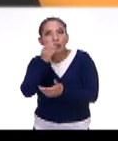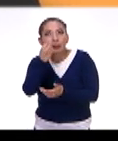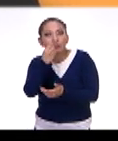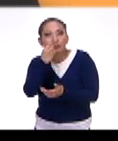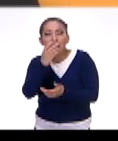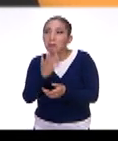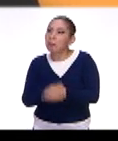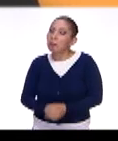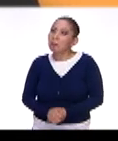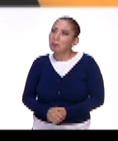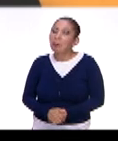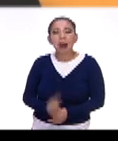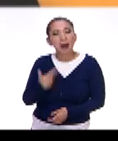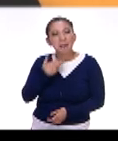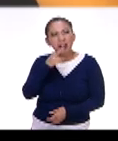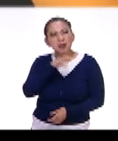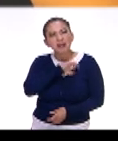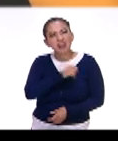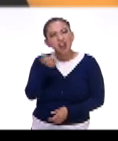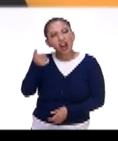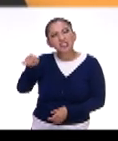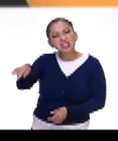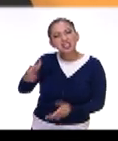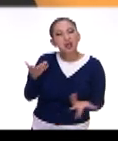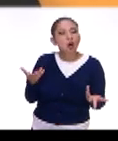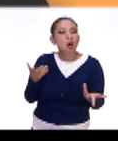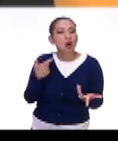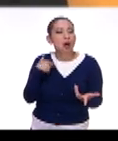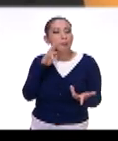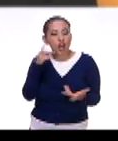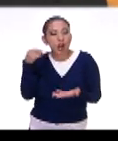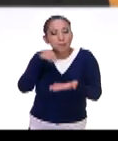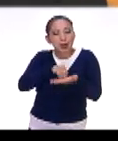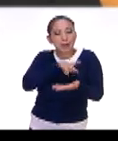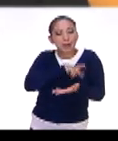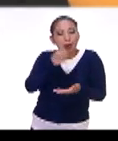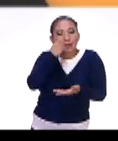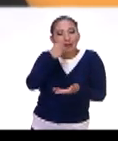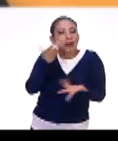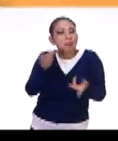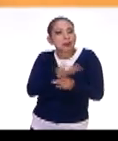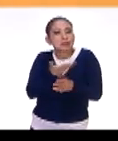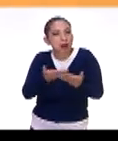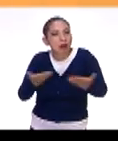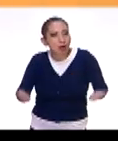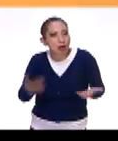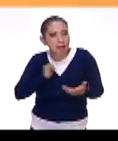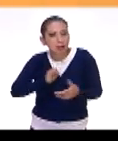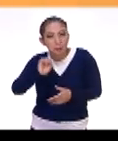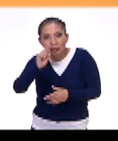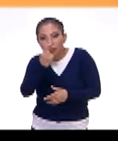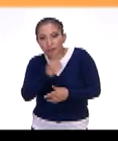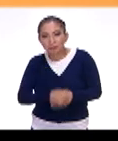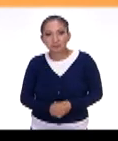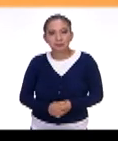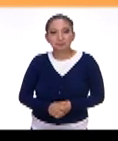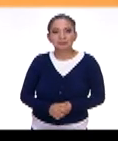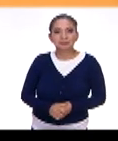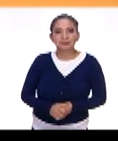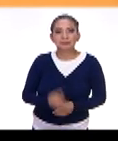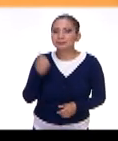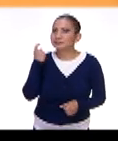alimentos, diga, bueno, prefiero comer de esta manera. Quiero incluirlo en mi alimentación. ¿Qué es lo que está pasando ahora en el siglo XXI? Bueno,